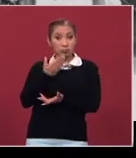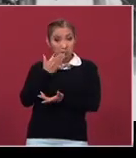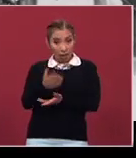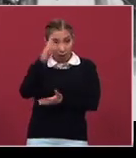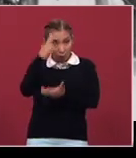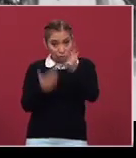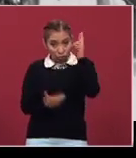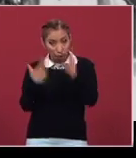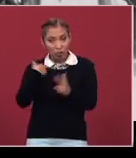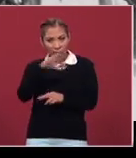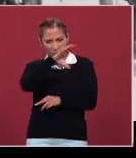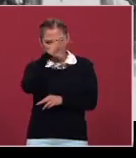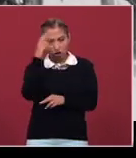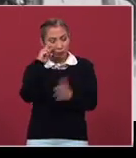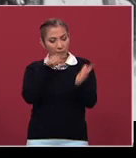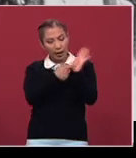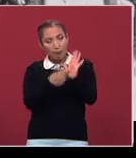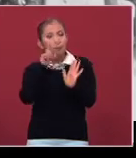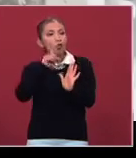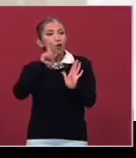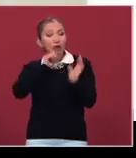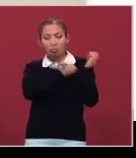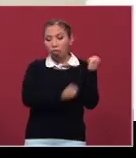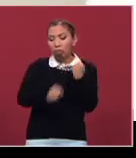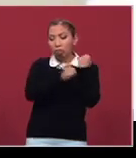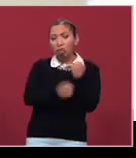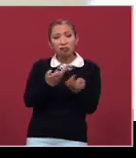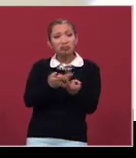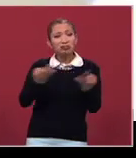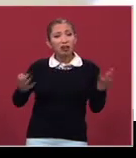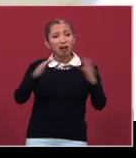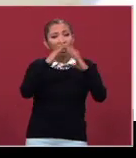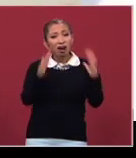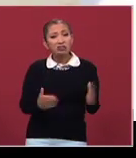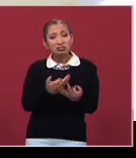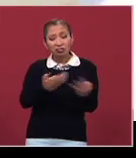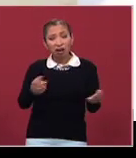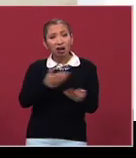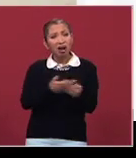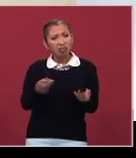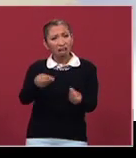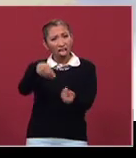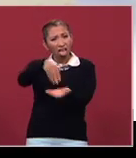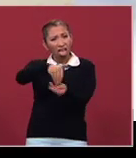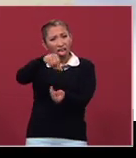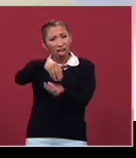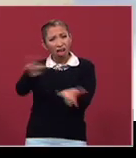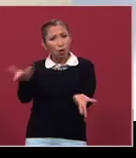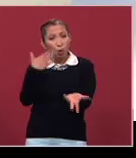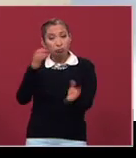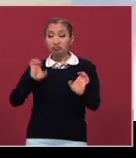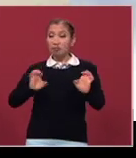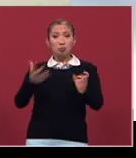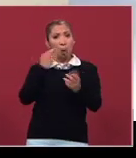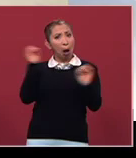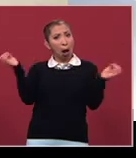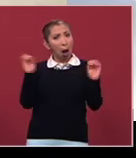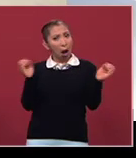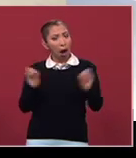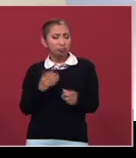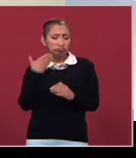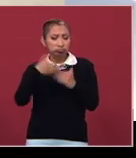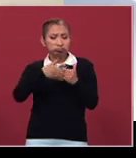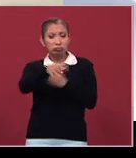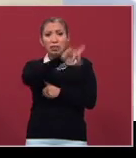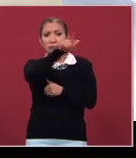revolución, porque la foto que mostraremos es de ella barriendo su casa con su piso de tierra, ya mucho